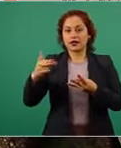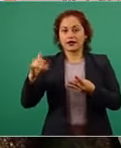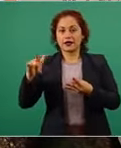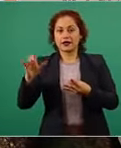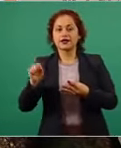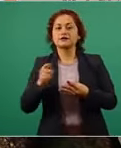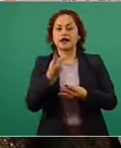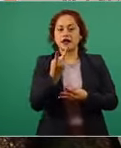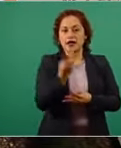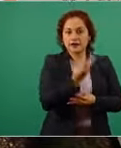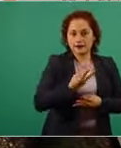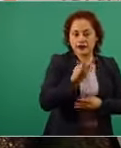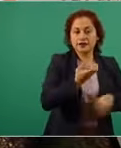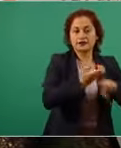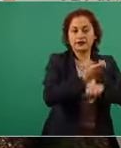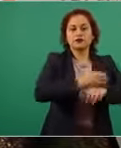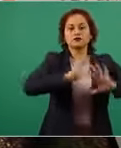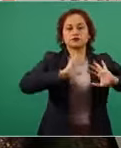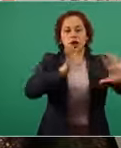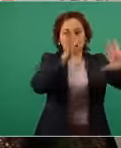Fernández, canciller Zorla.